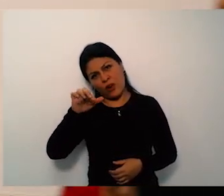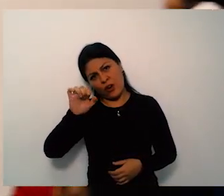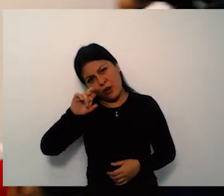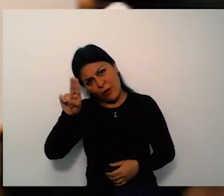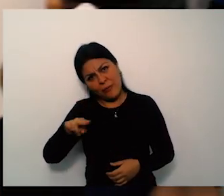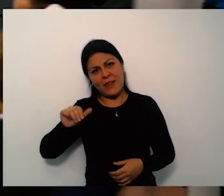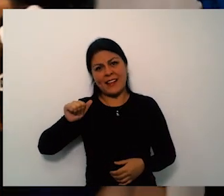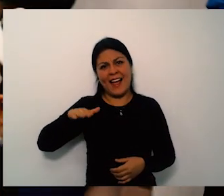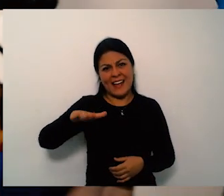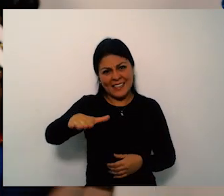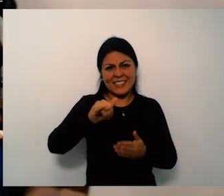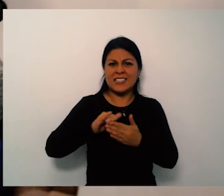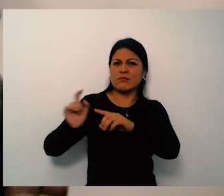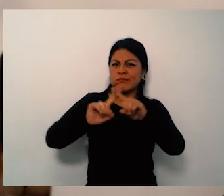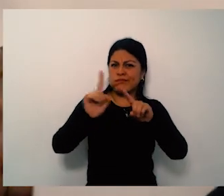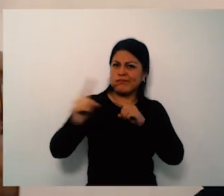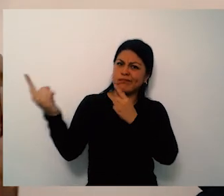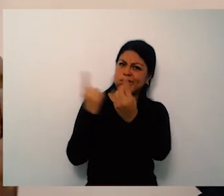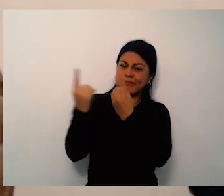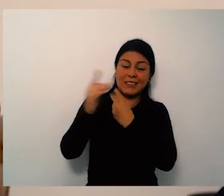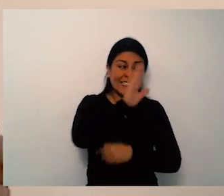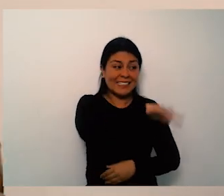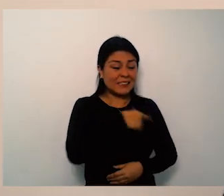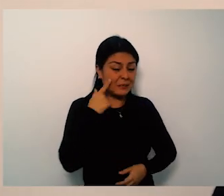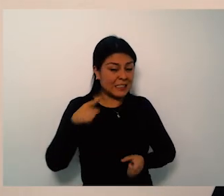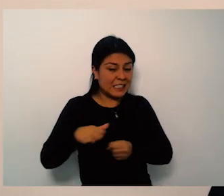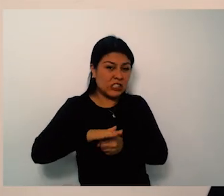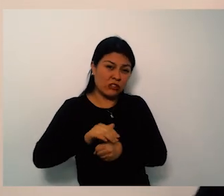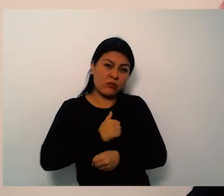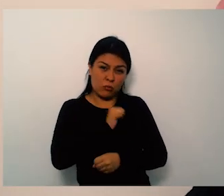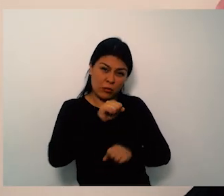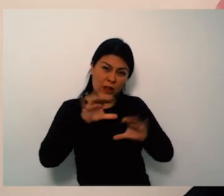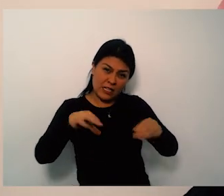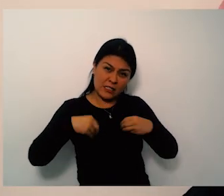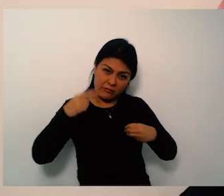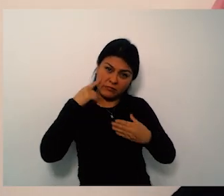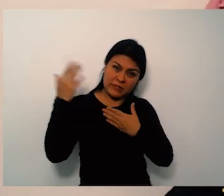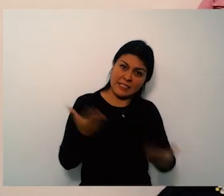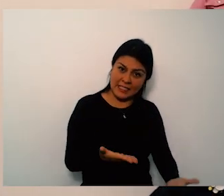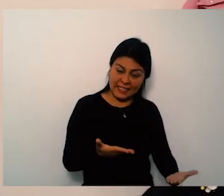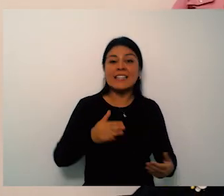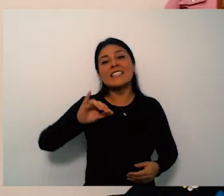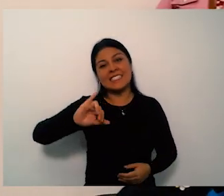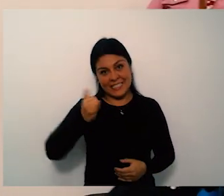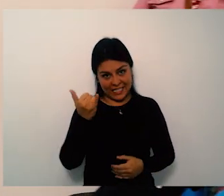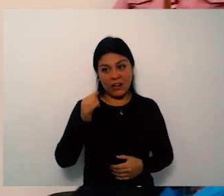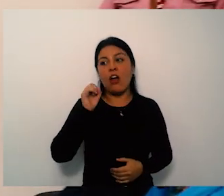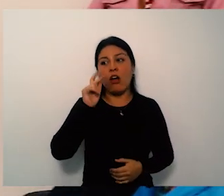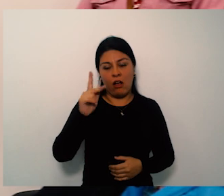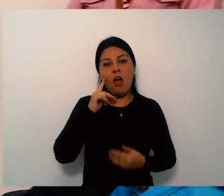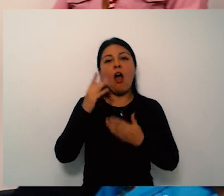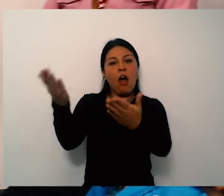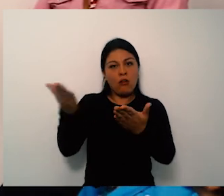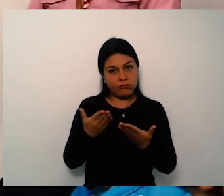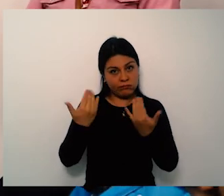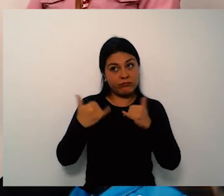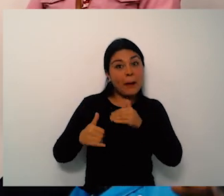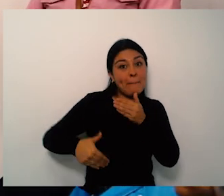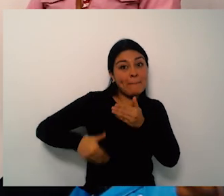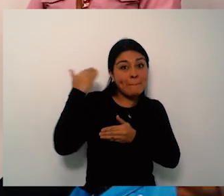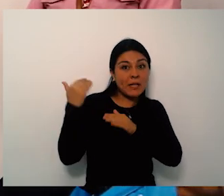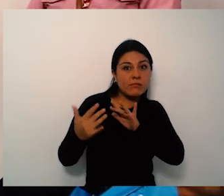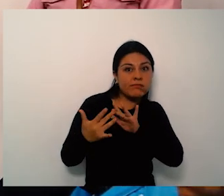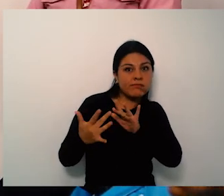un saludo para todos y todas efectivamente las ambulancias que tenemos allá en ese enfoque diferencial si la